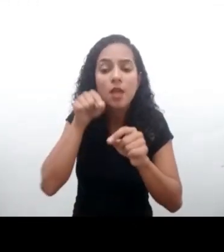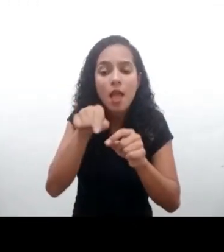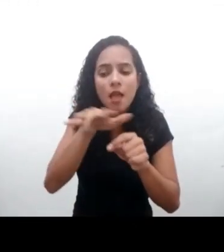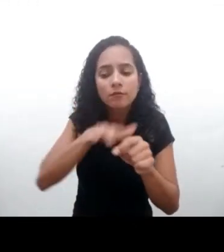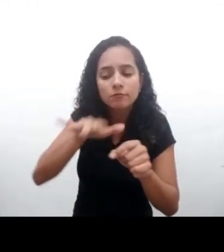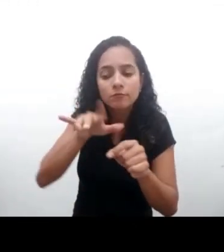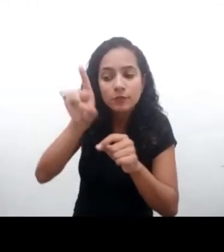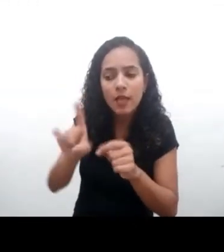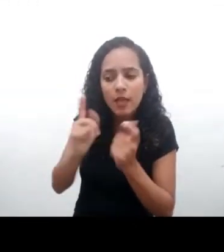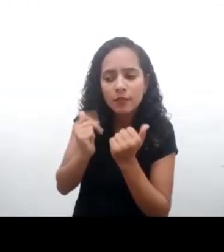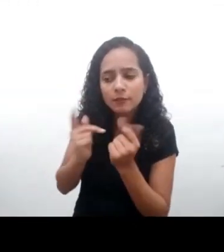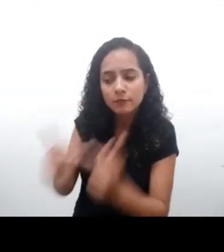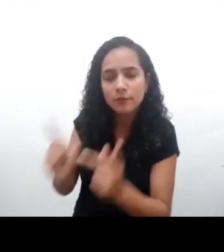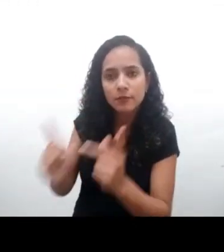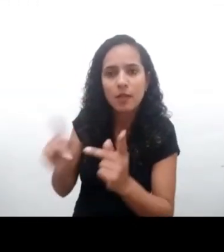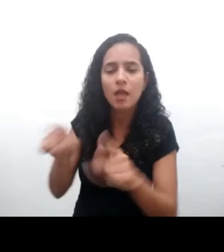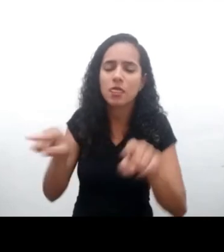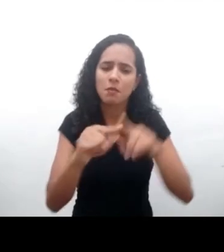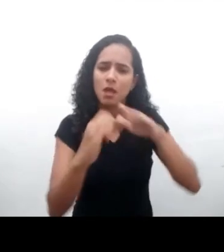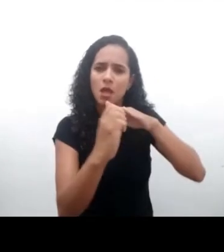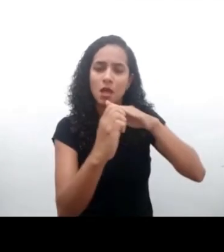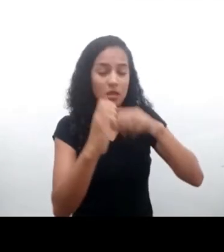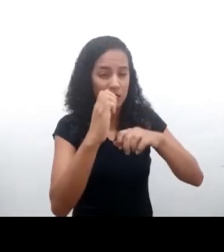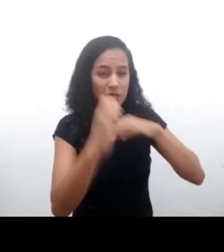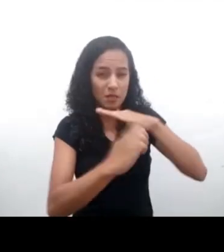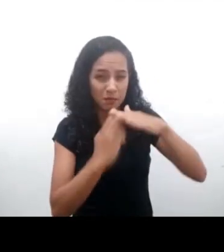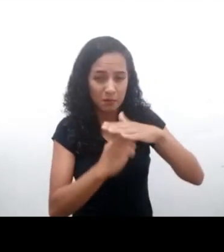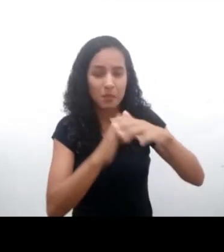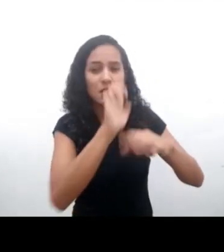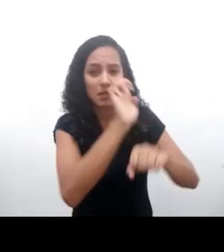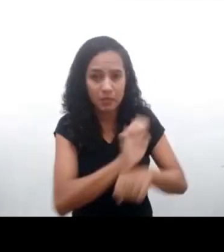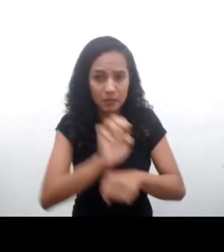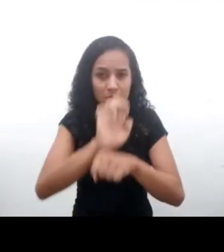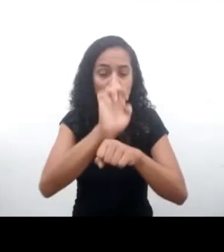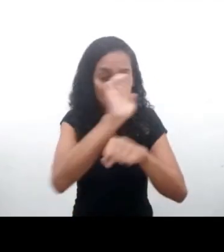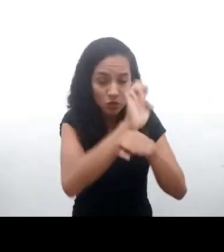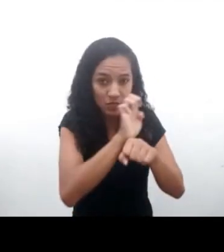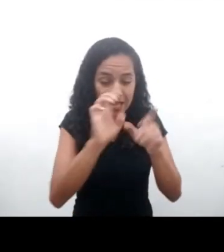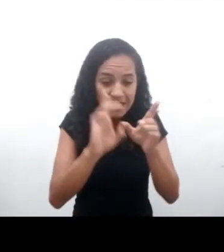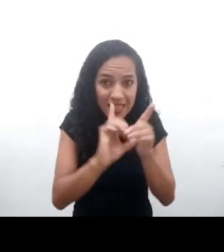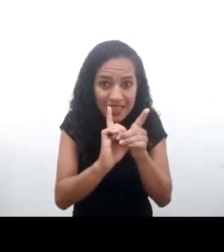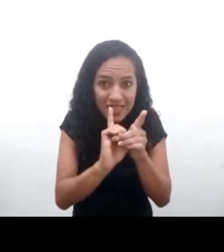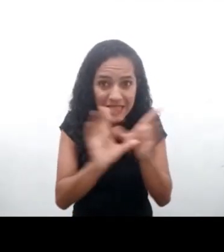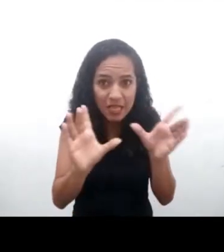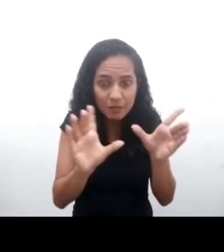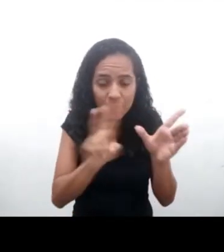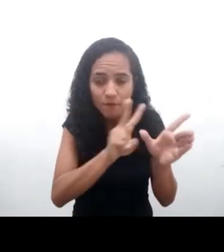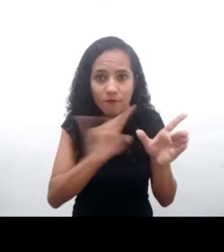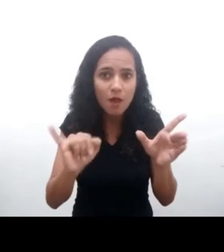estados los democratizan, generan condiciones para su acceso igualitario e inclusivo,